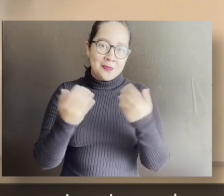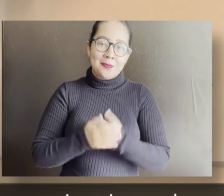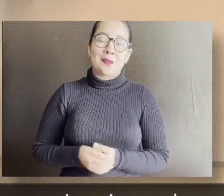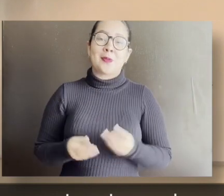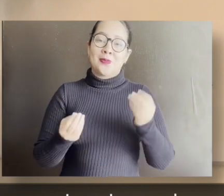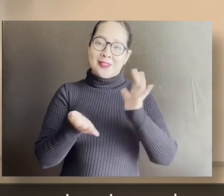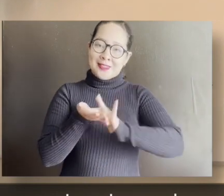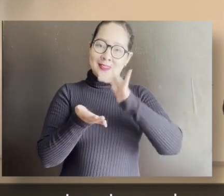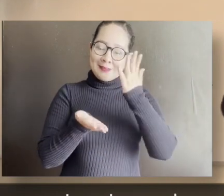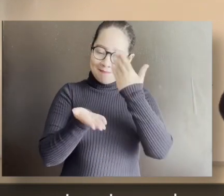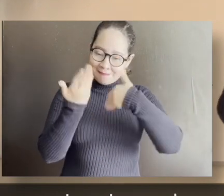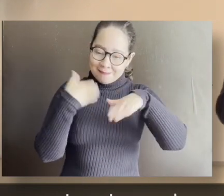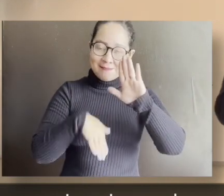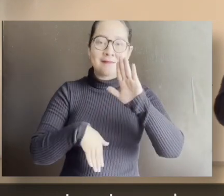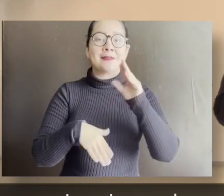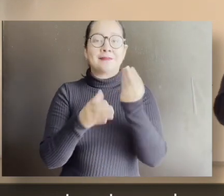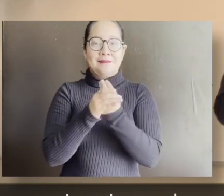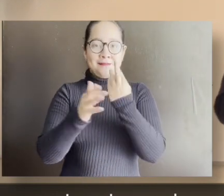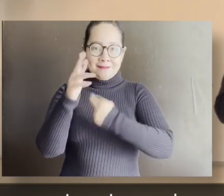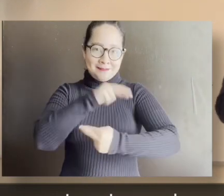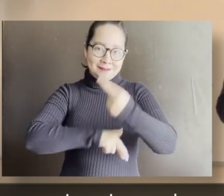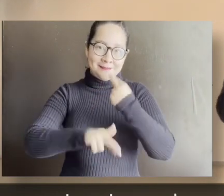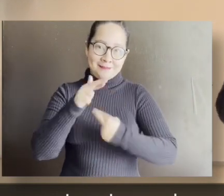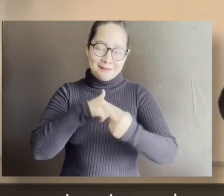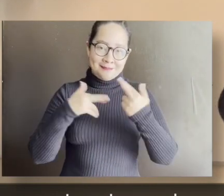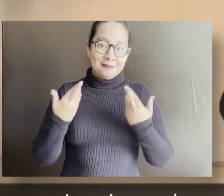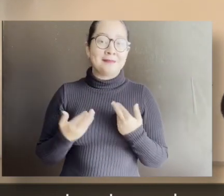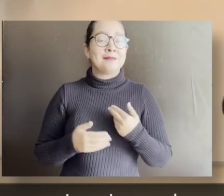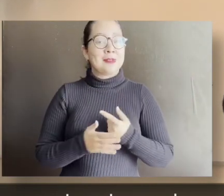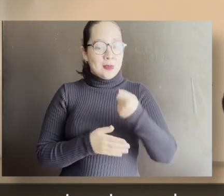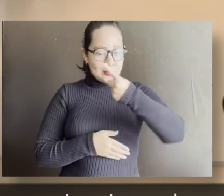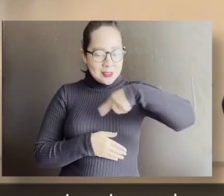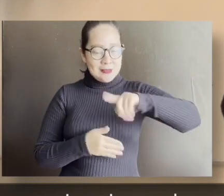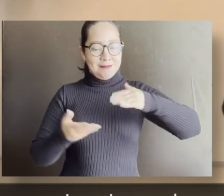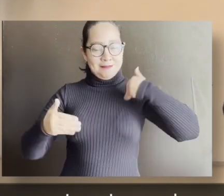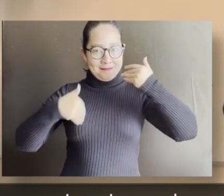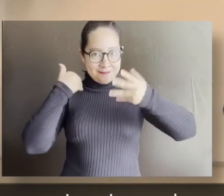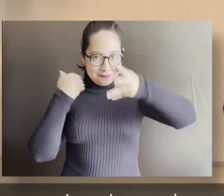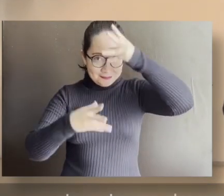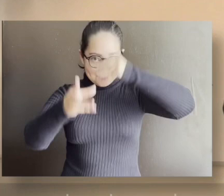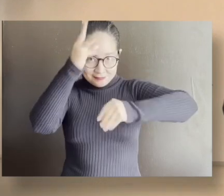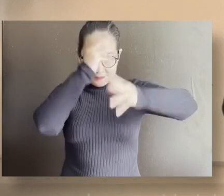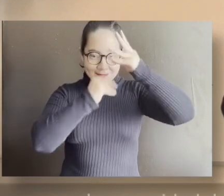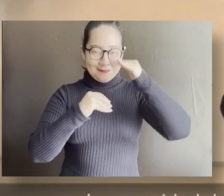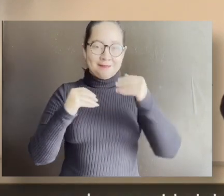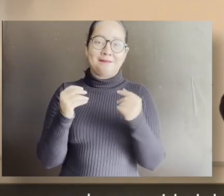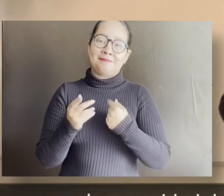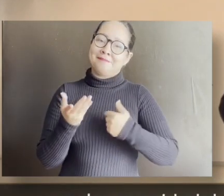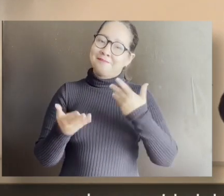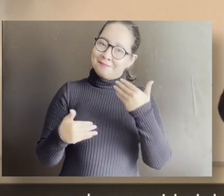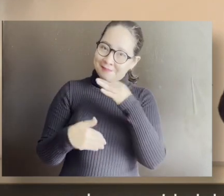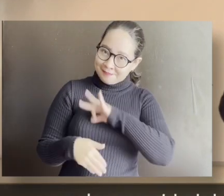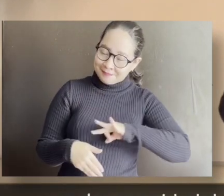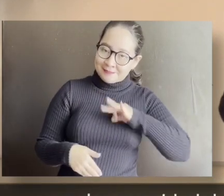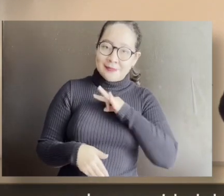los éxitos en este regreso a clases. Prepárense con entusiasmo y con alegría, con la seguridad de que a través